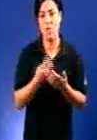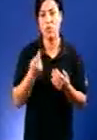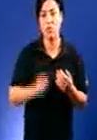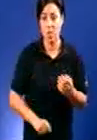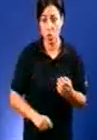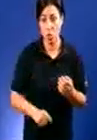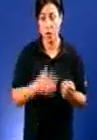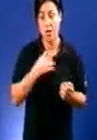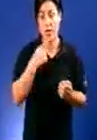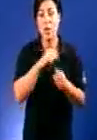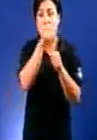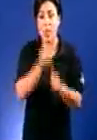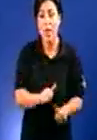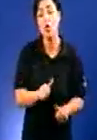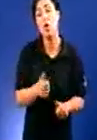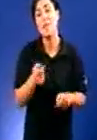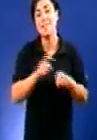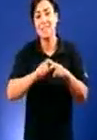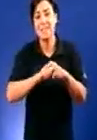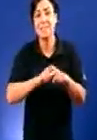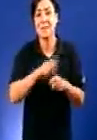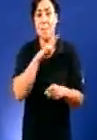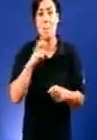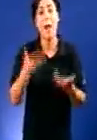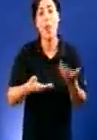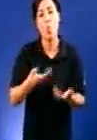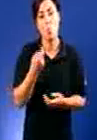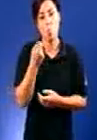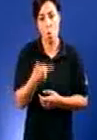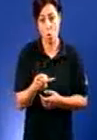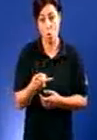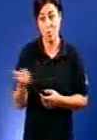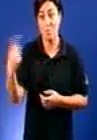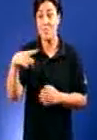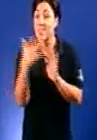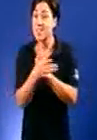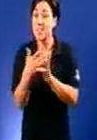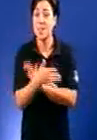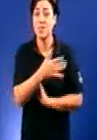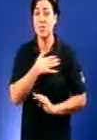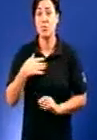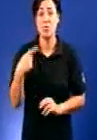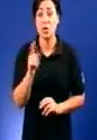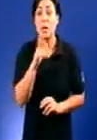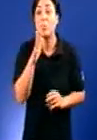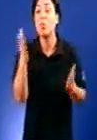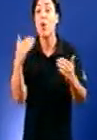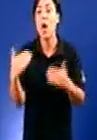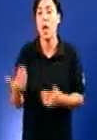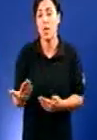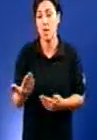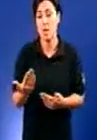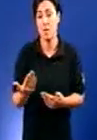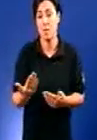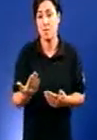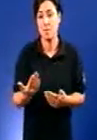pouco valor. E vostedes negan e non queren entrar a dar argumentos porque non nos teñen. O única saída, polo visto, xa que con